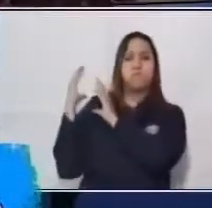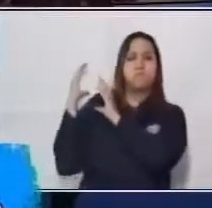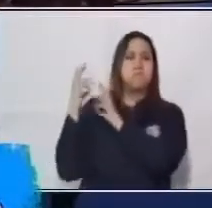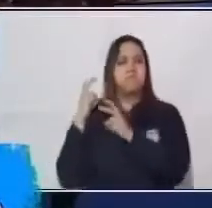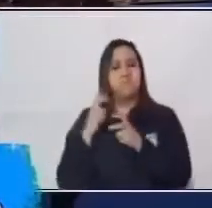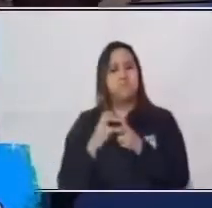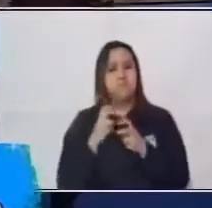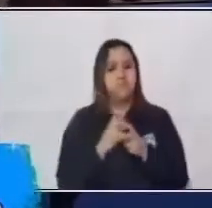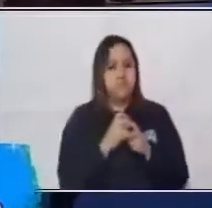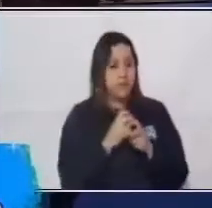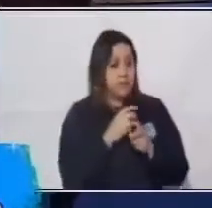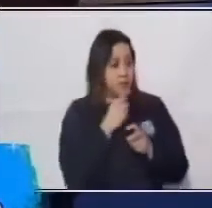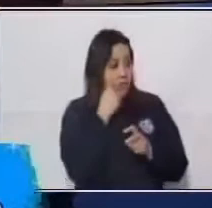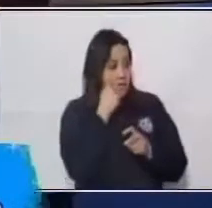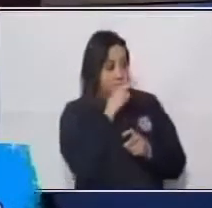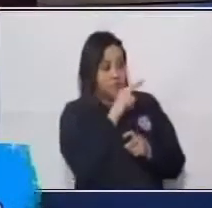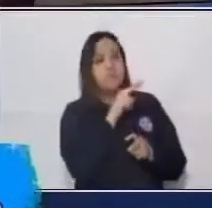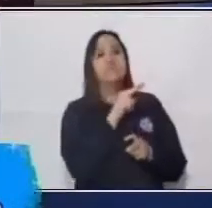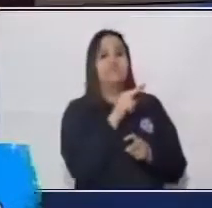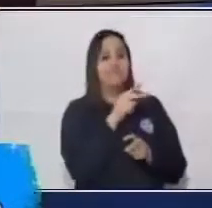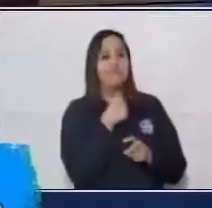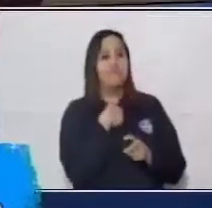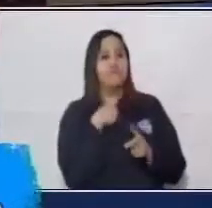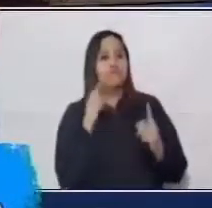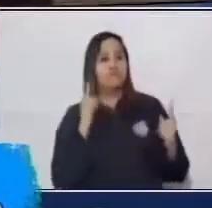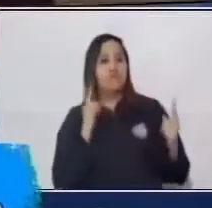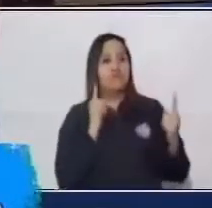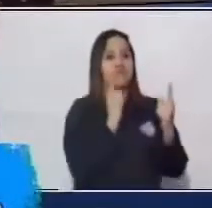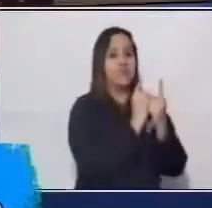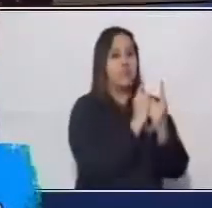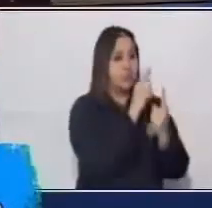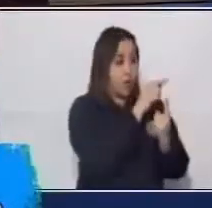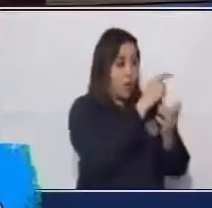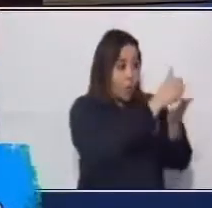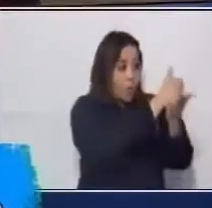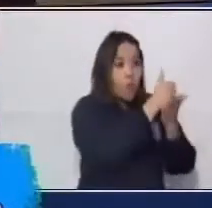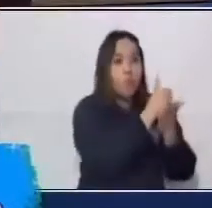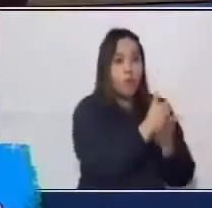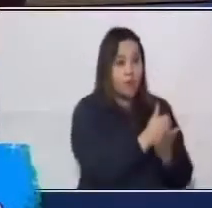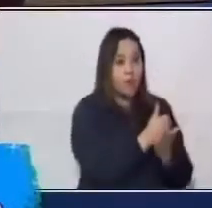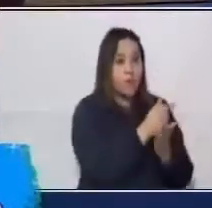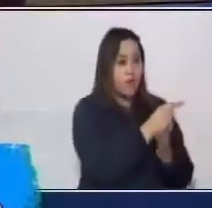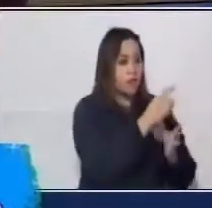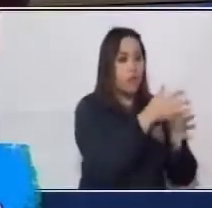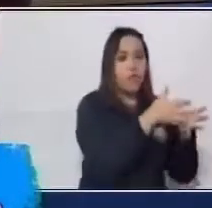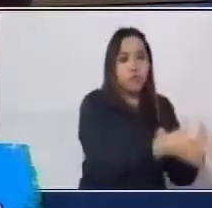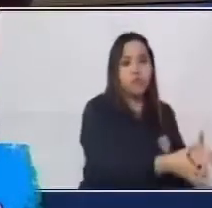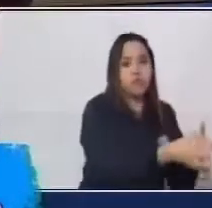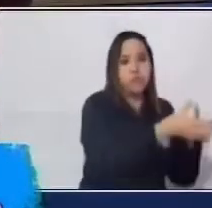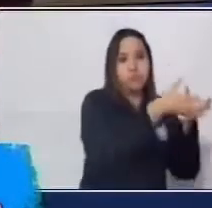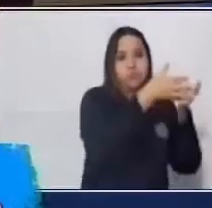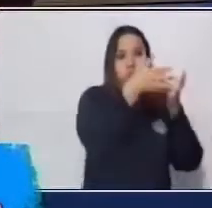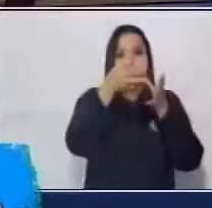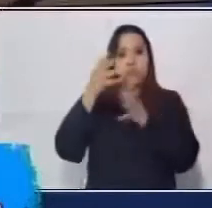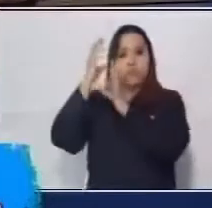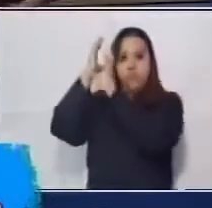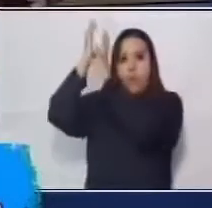decidió ayudarlos. Y les dijo, bueno, yo les voy a ayudar, agarró el tronco él solito y lo fue a sembrar